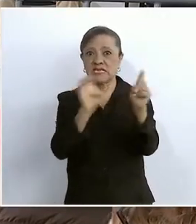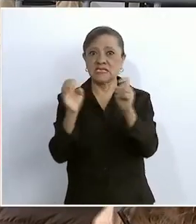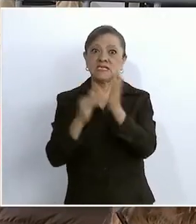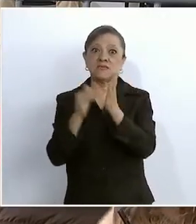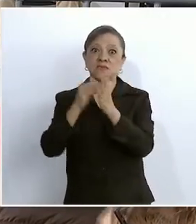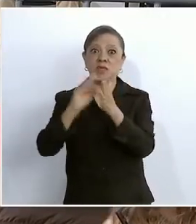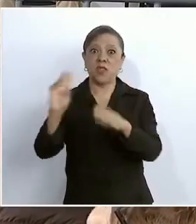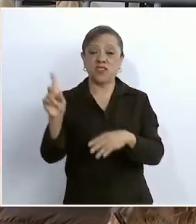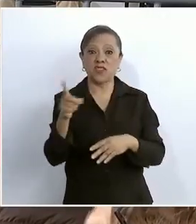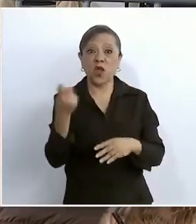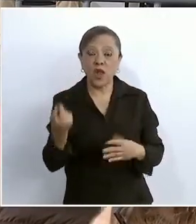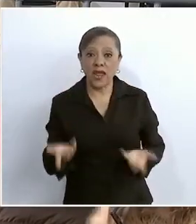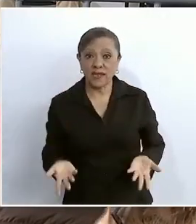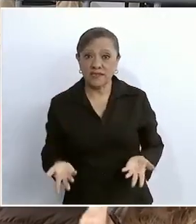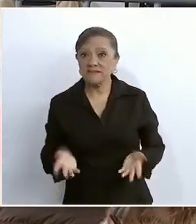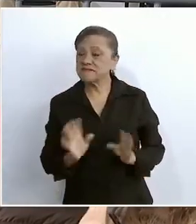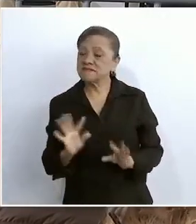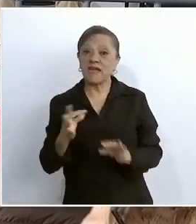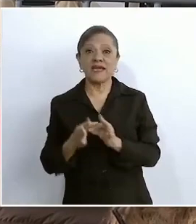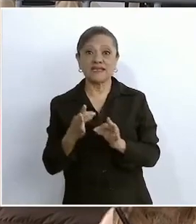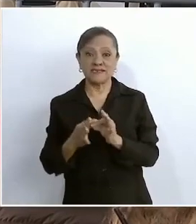Más que no se puede